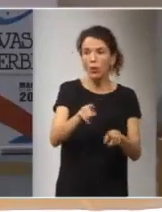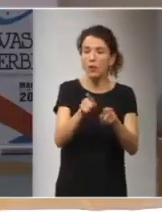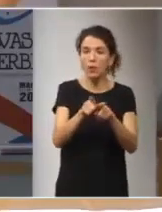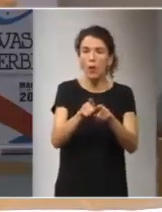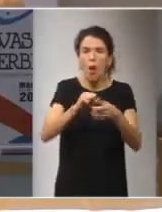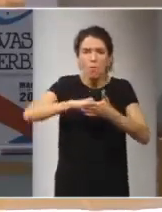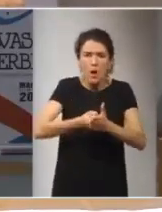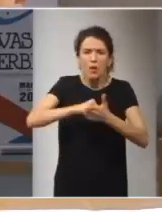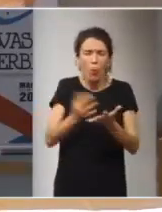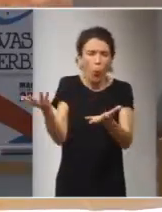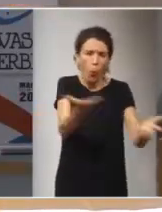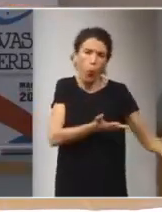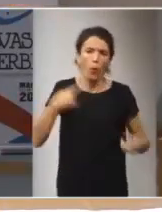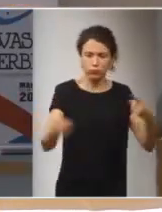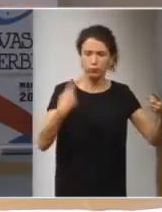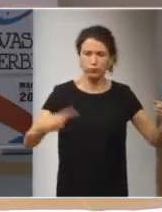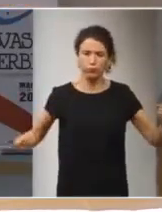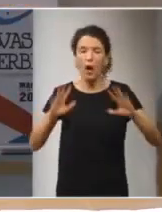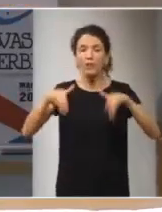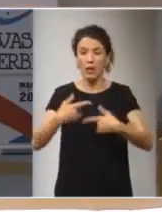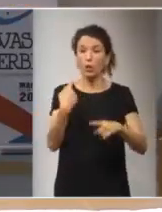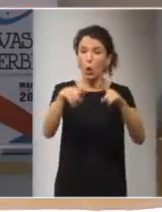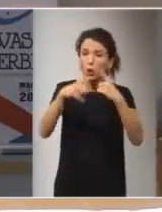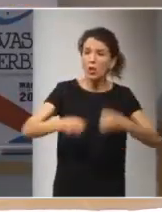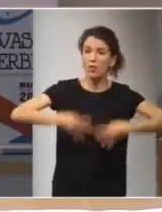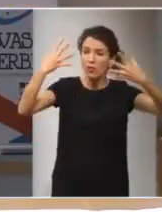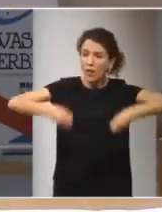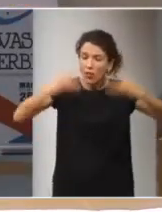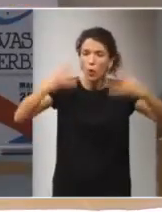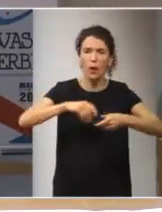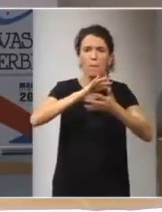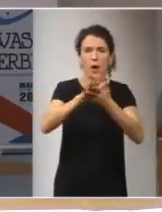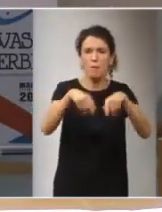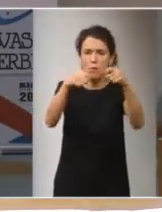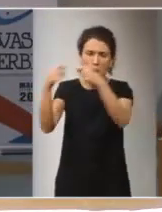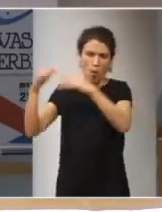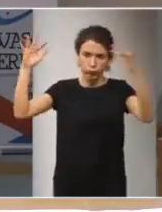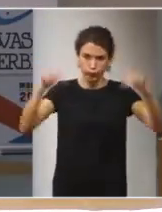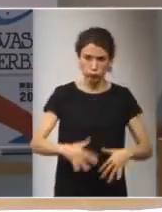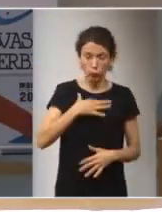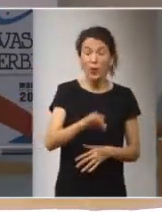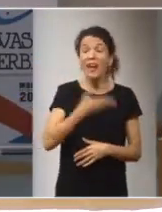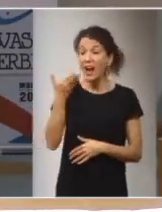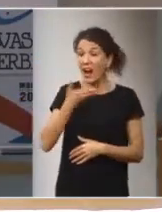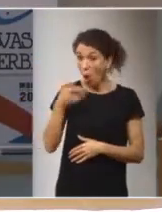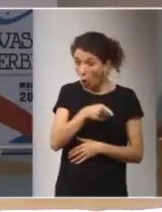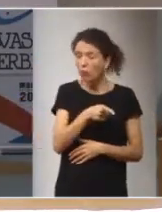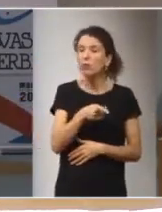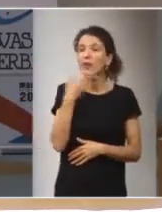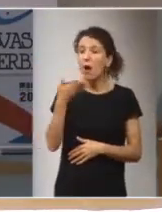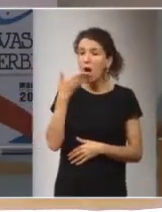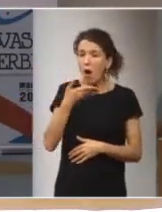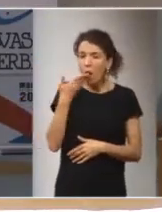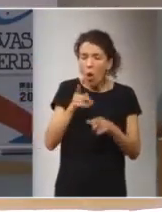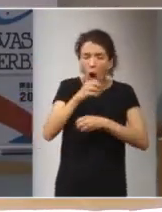sobrepresiones y vientos huracanados que destruyen todas las edificaciones y toda la infraestructura. El calor que producen estas